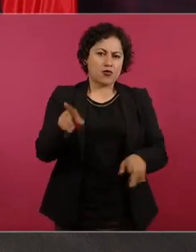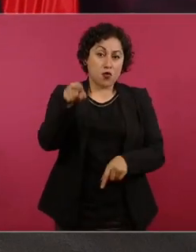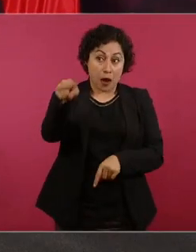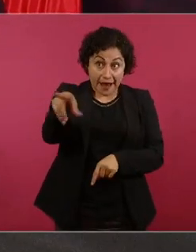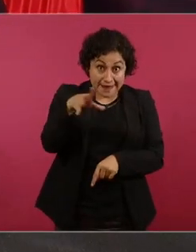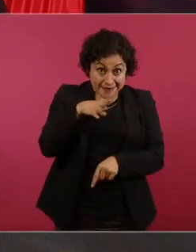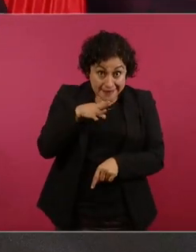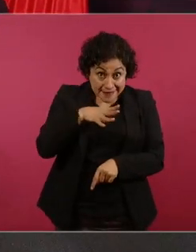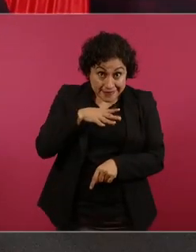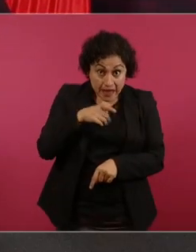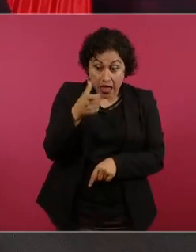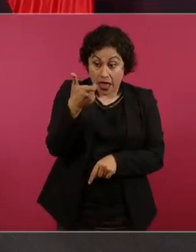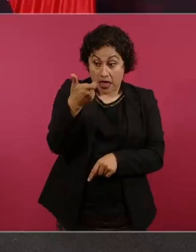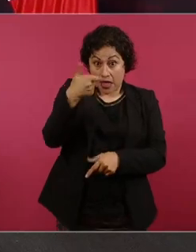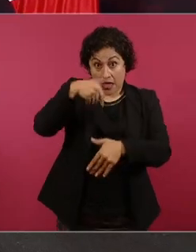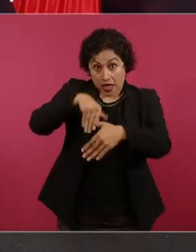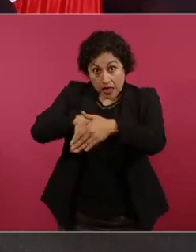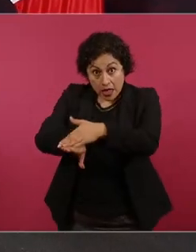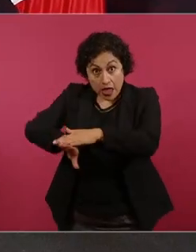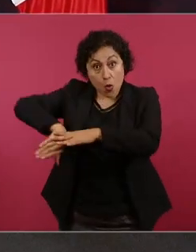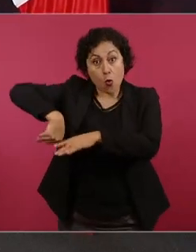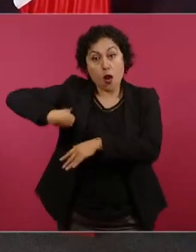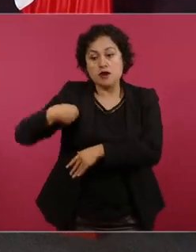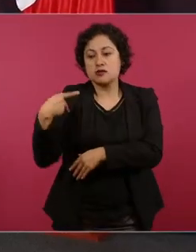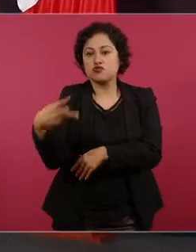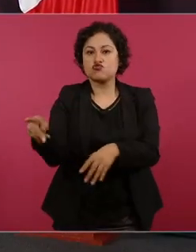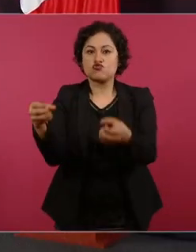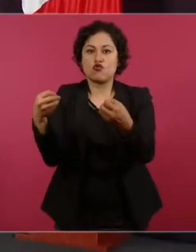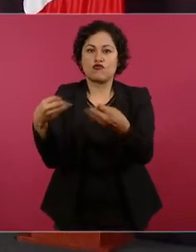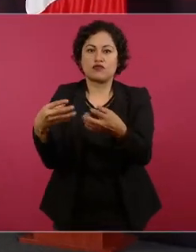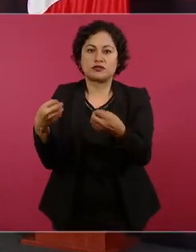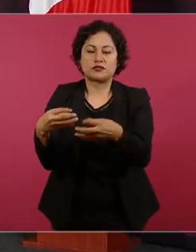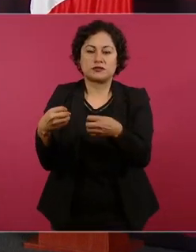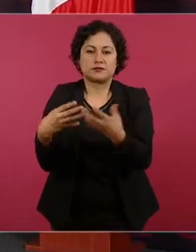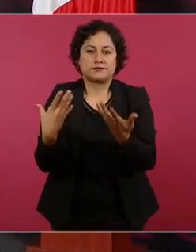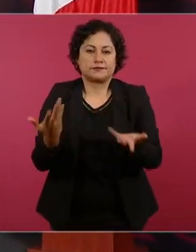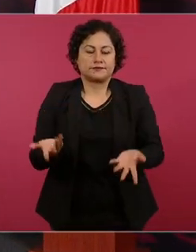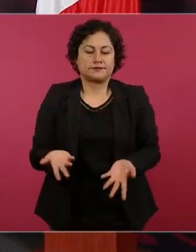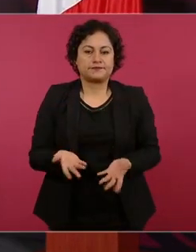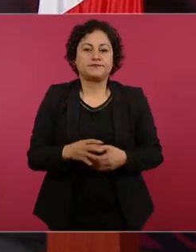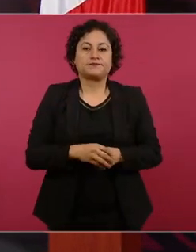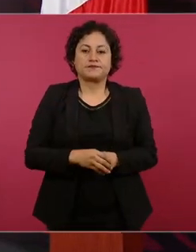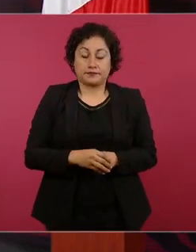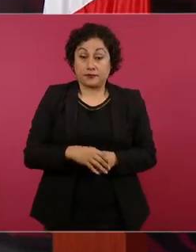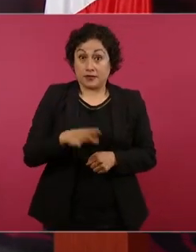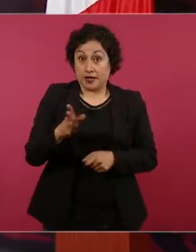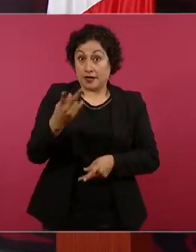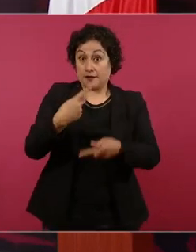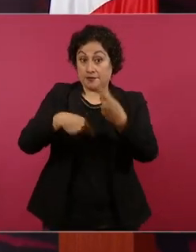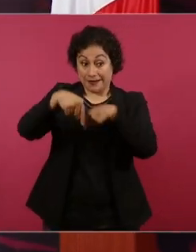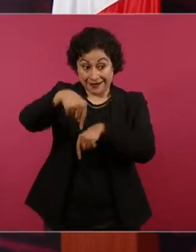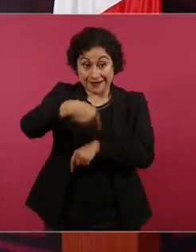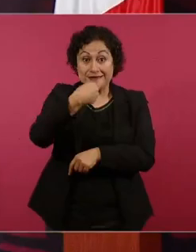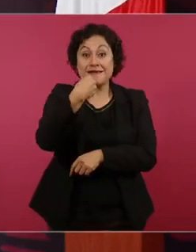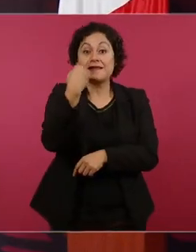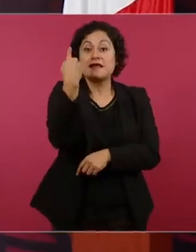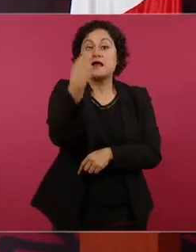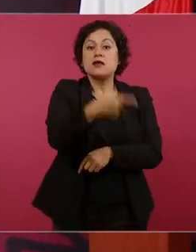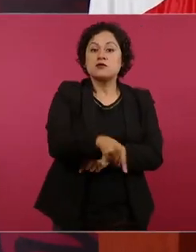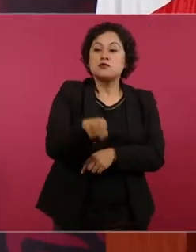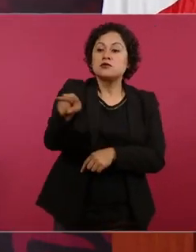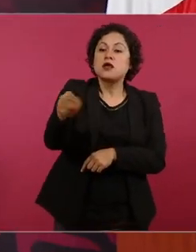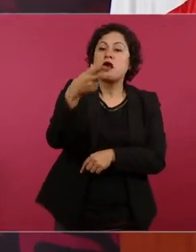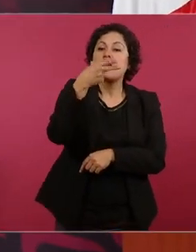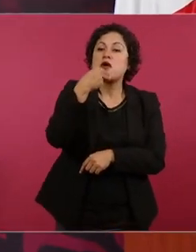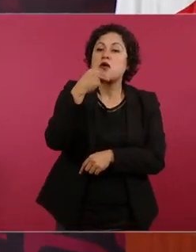bueno se denuncia aquí y tiene que sacar el expediente ¿cuánto